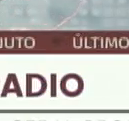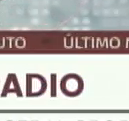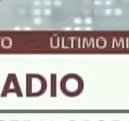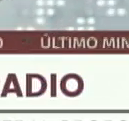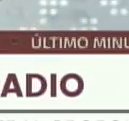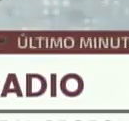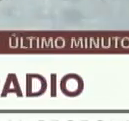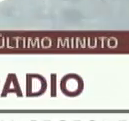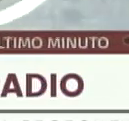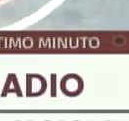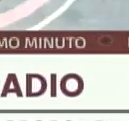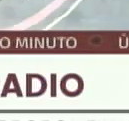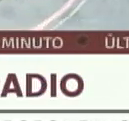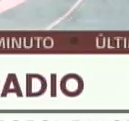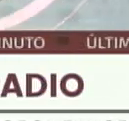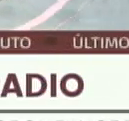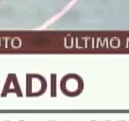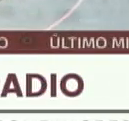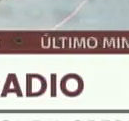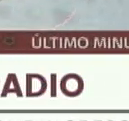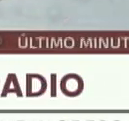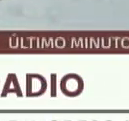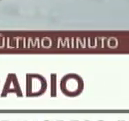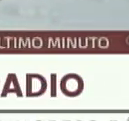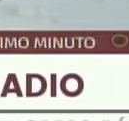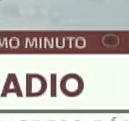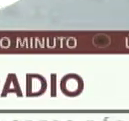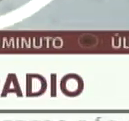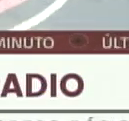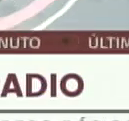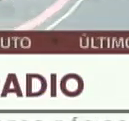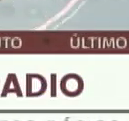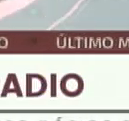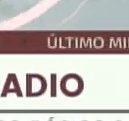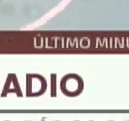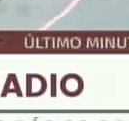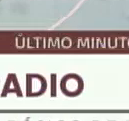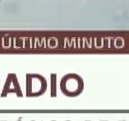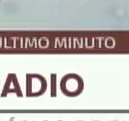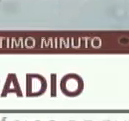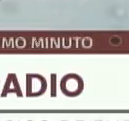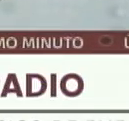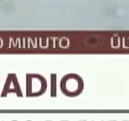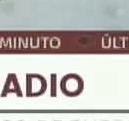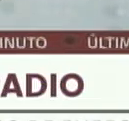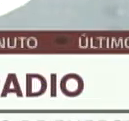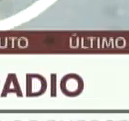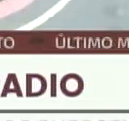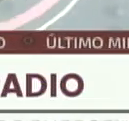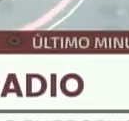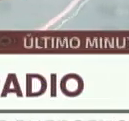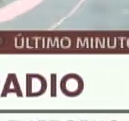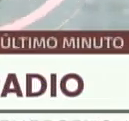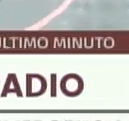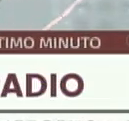hemos tenido controlada la situación de la pandemia. No hemos tenido